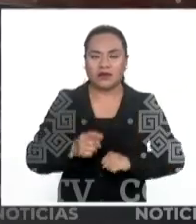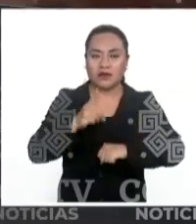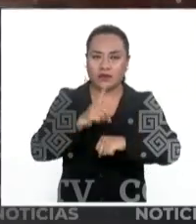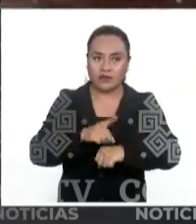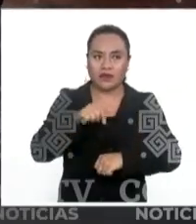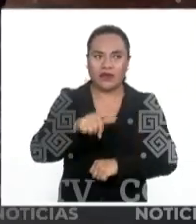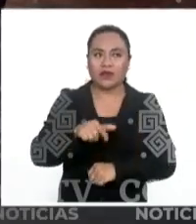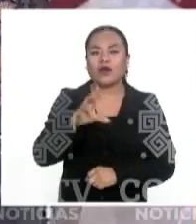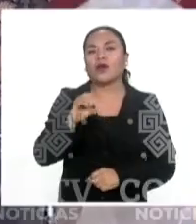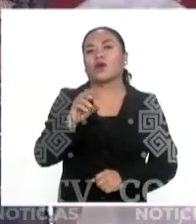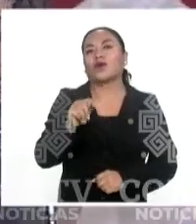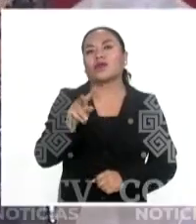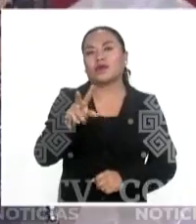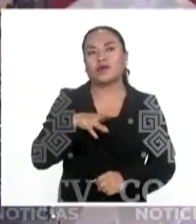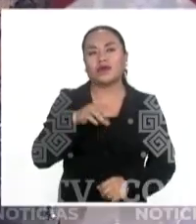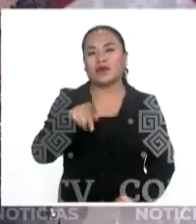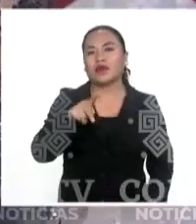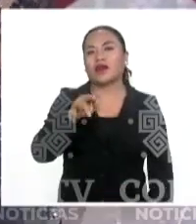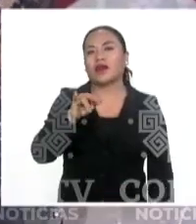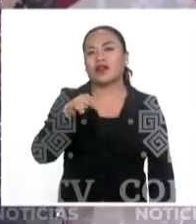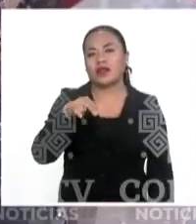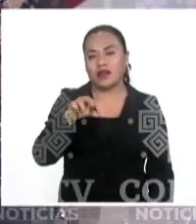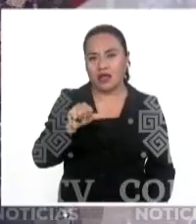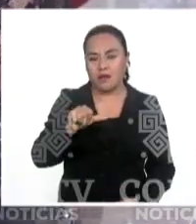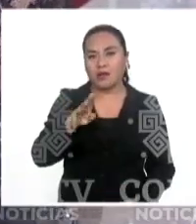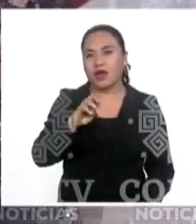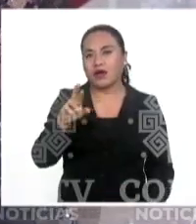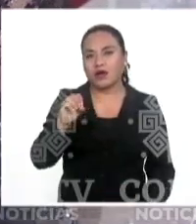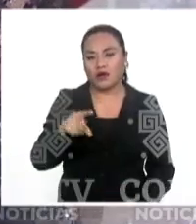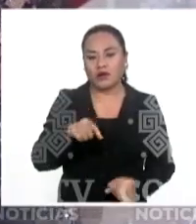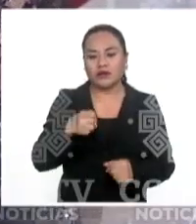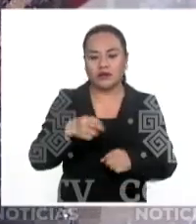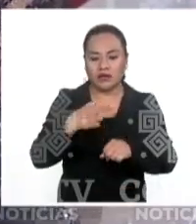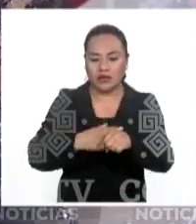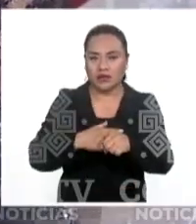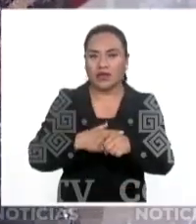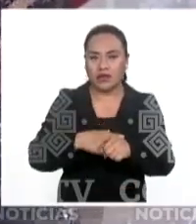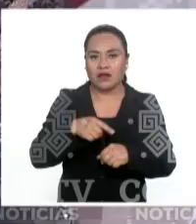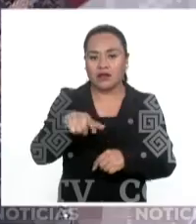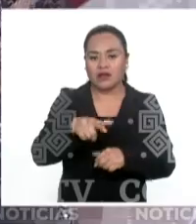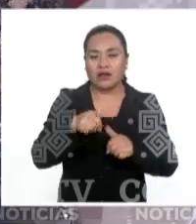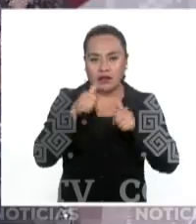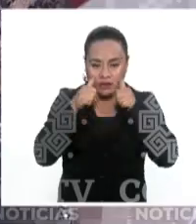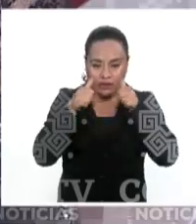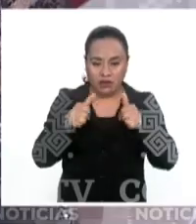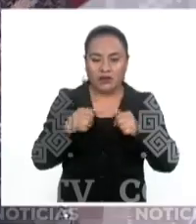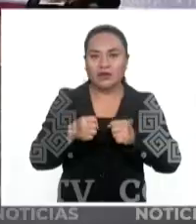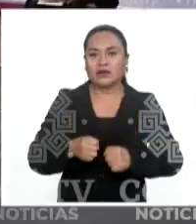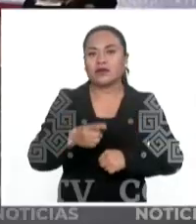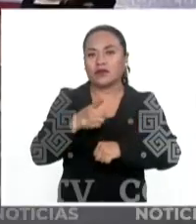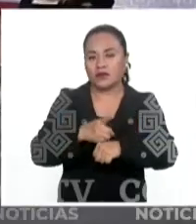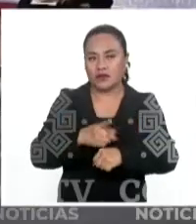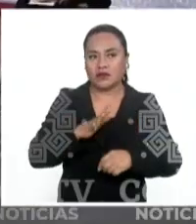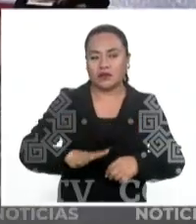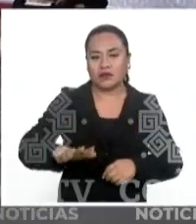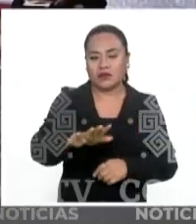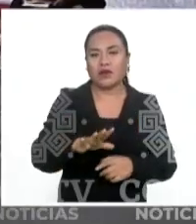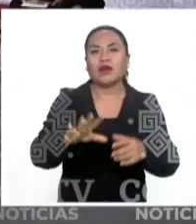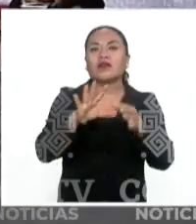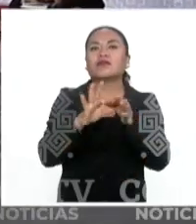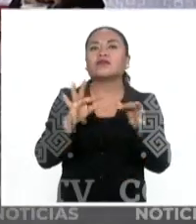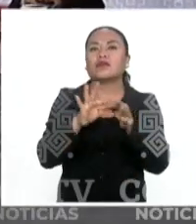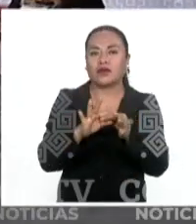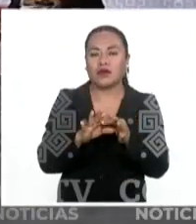señales de Corte B. Karina Barón Ortiz, secretaria ejecutiva del Sistema Estatal de Seguridad Pública, detalló que como